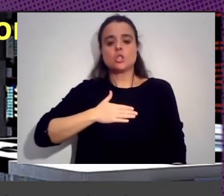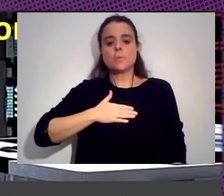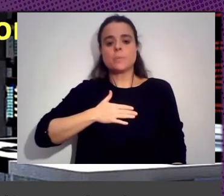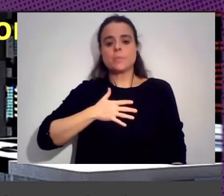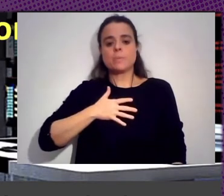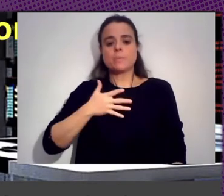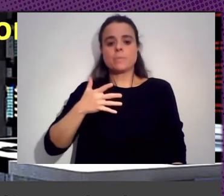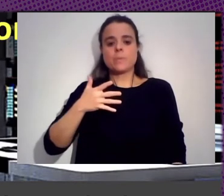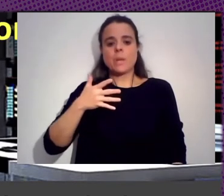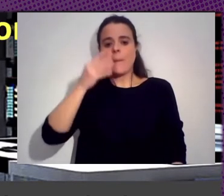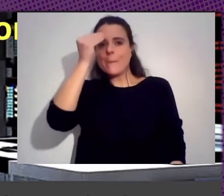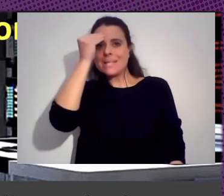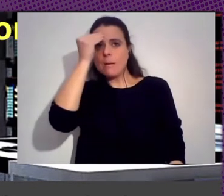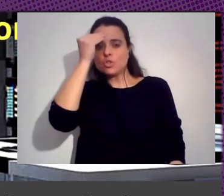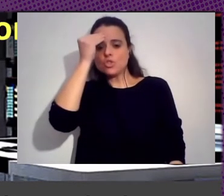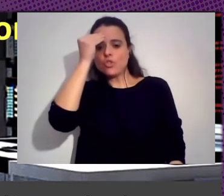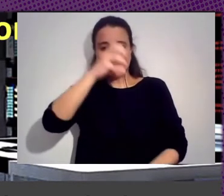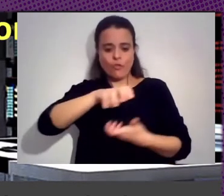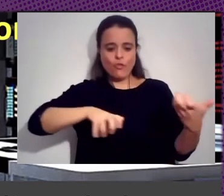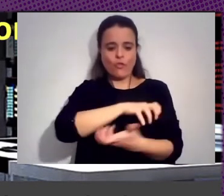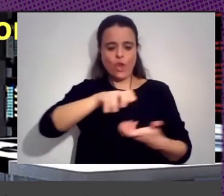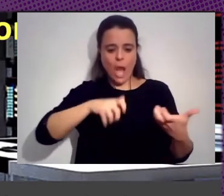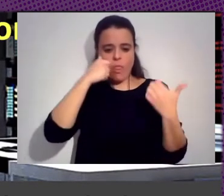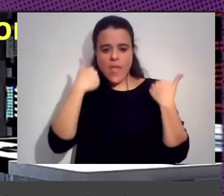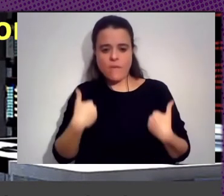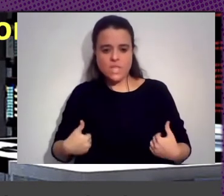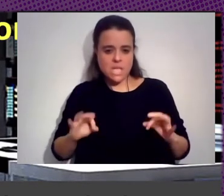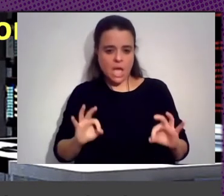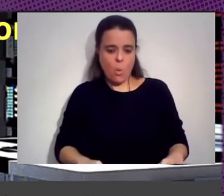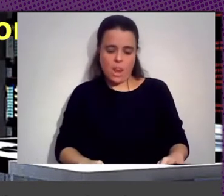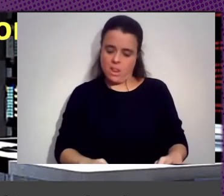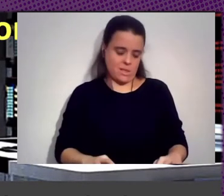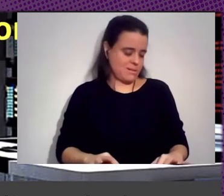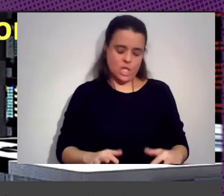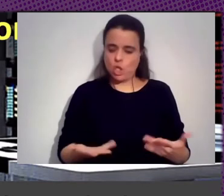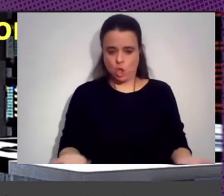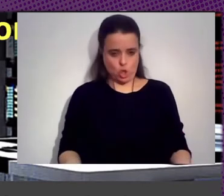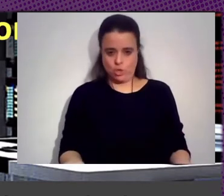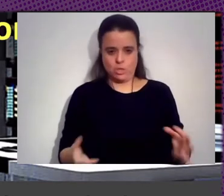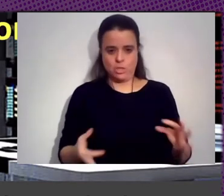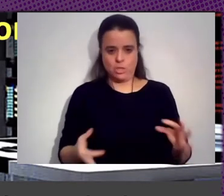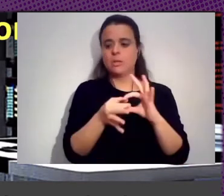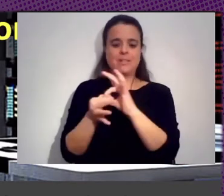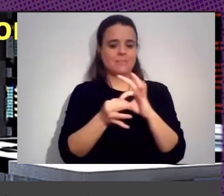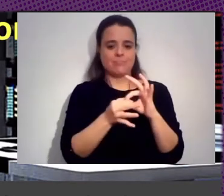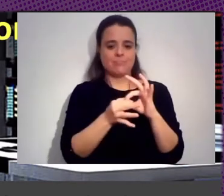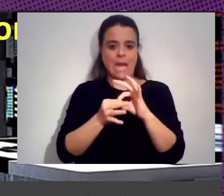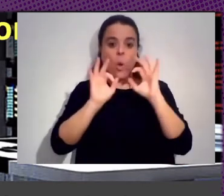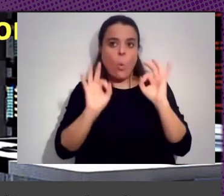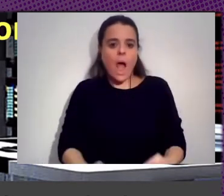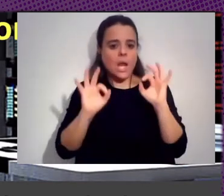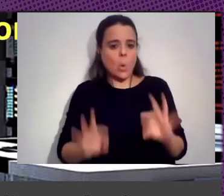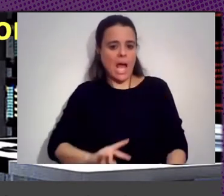Nivel De Violencia Física No No Estamos Proponiendo Una Correspondencia Exacta Pero Si